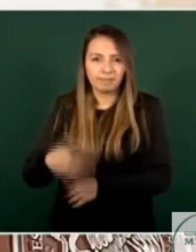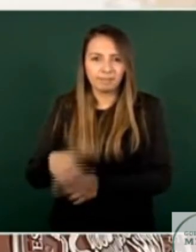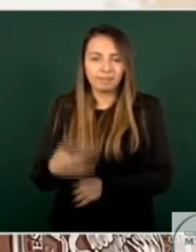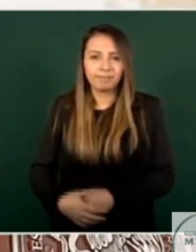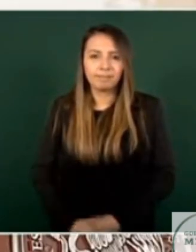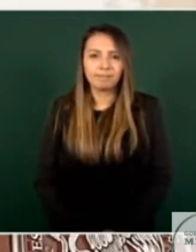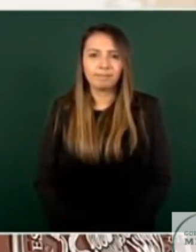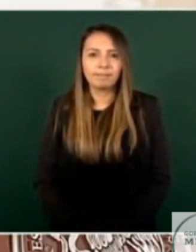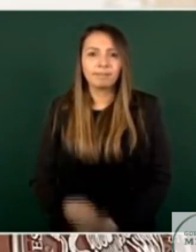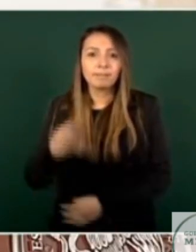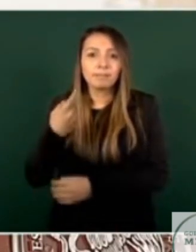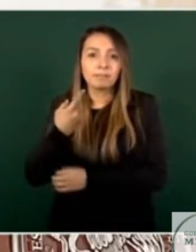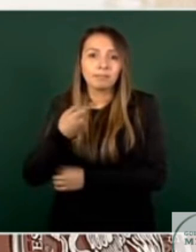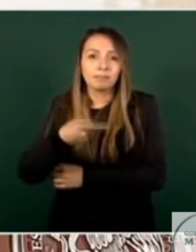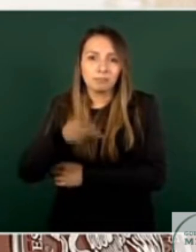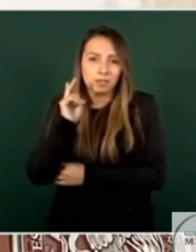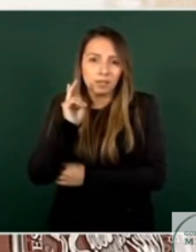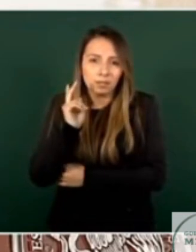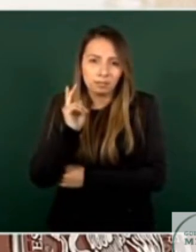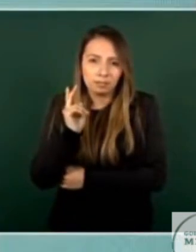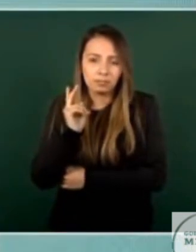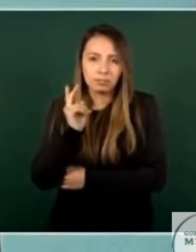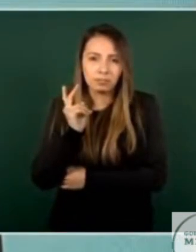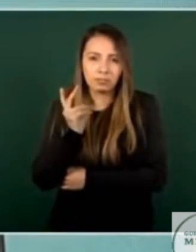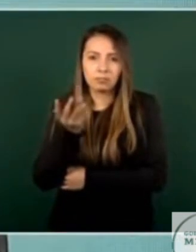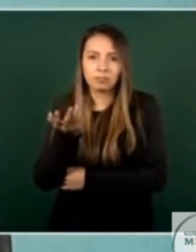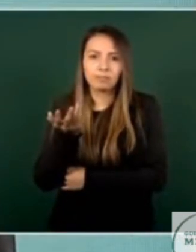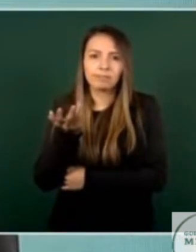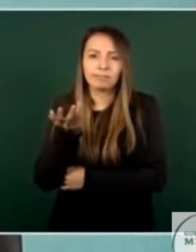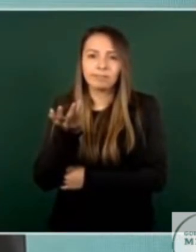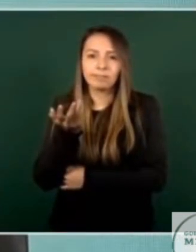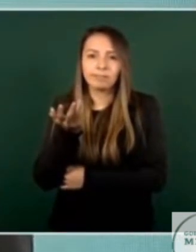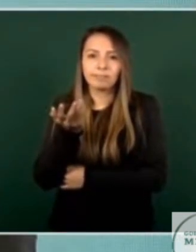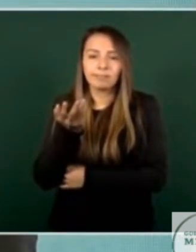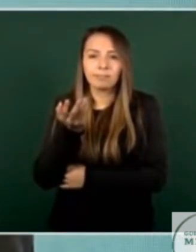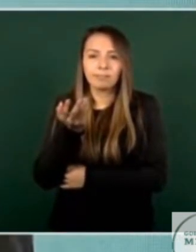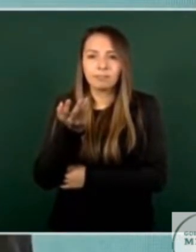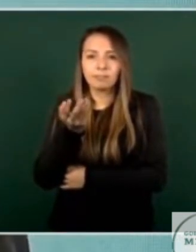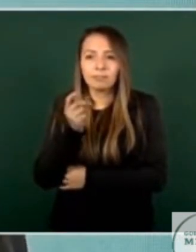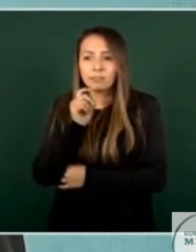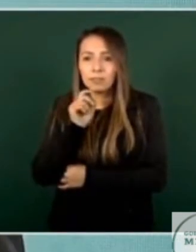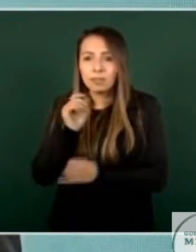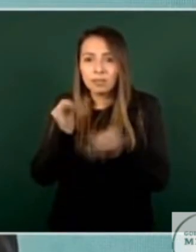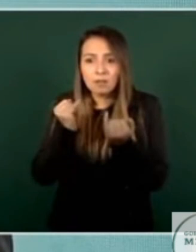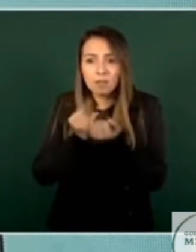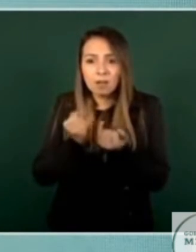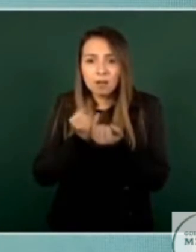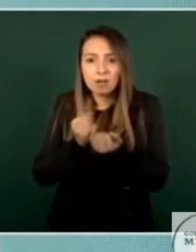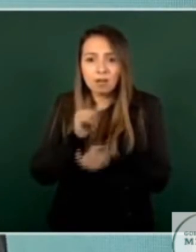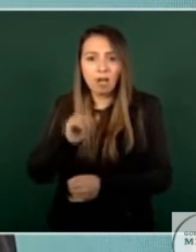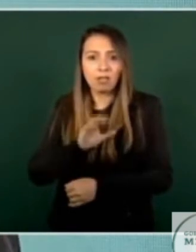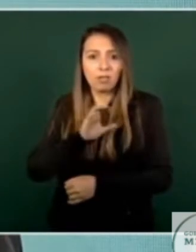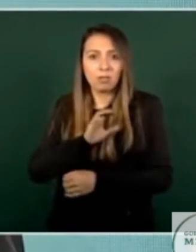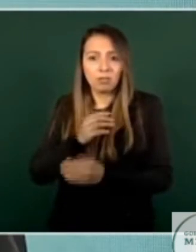pero no es lo mismo en cuanto a la actitud